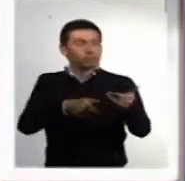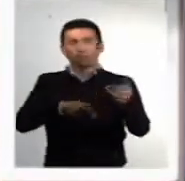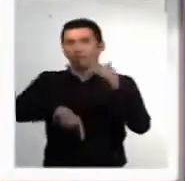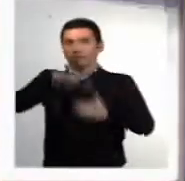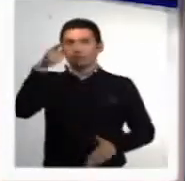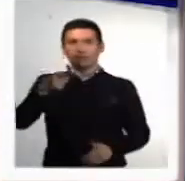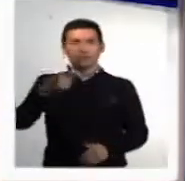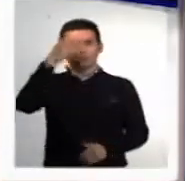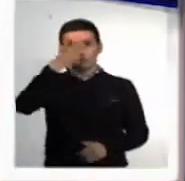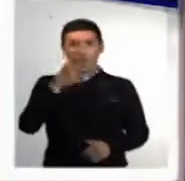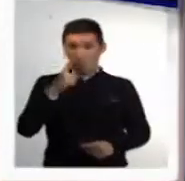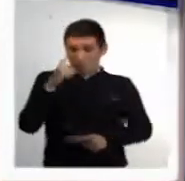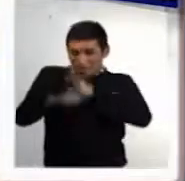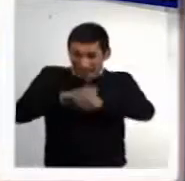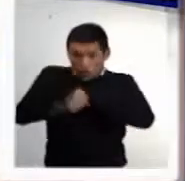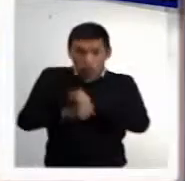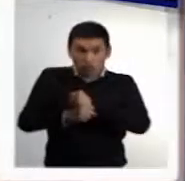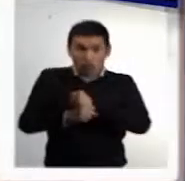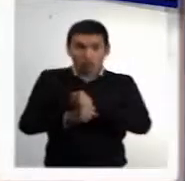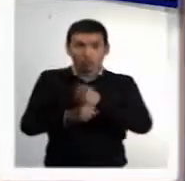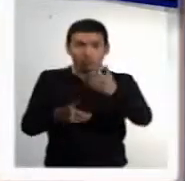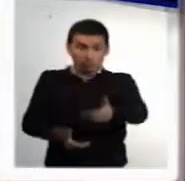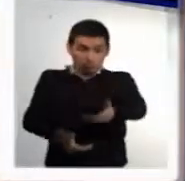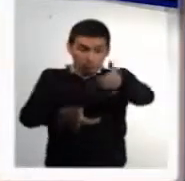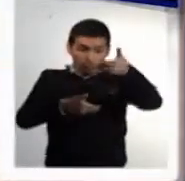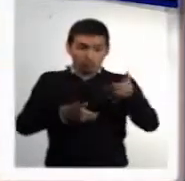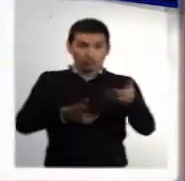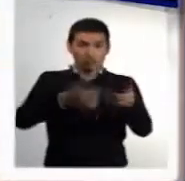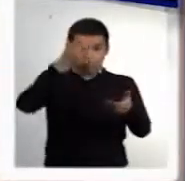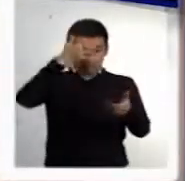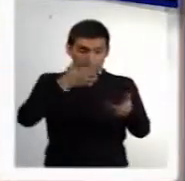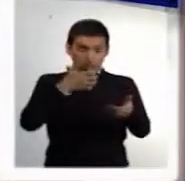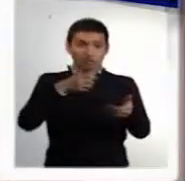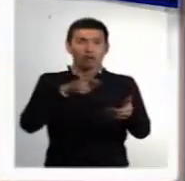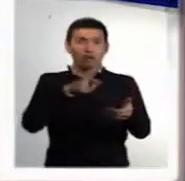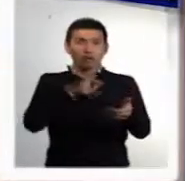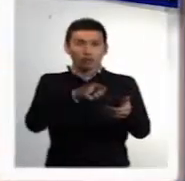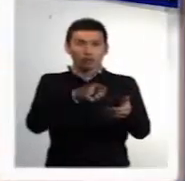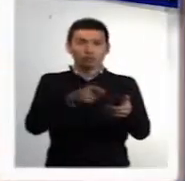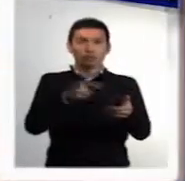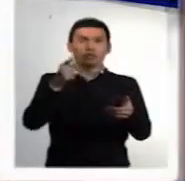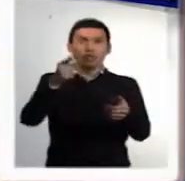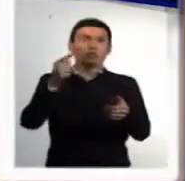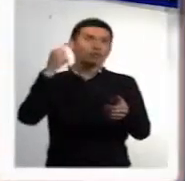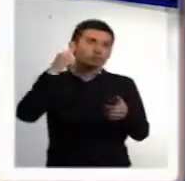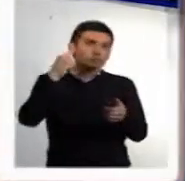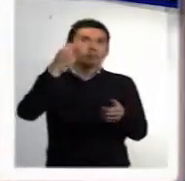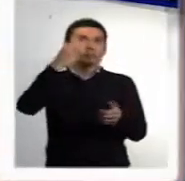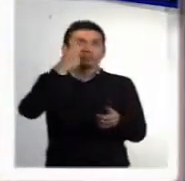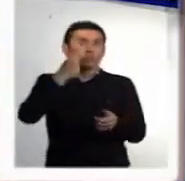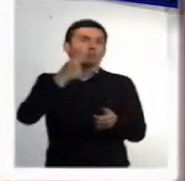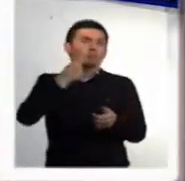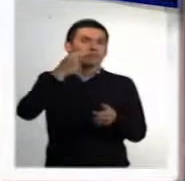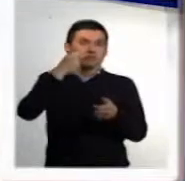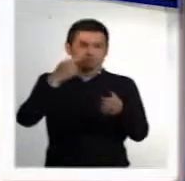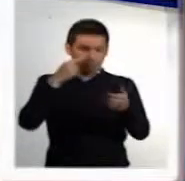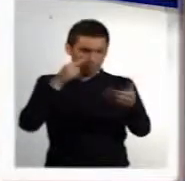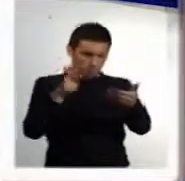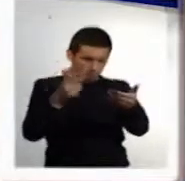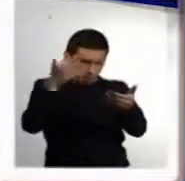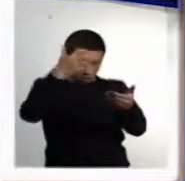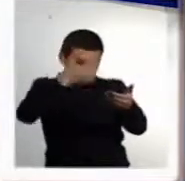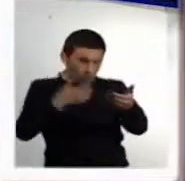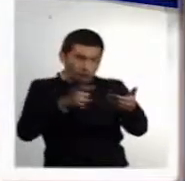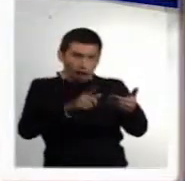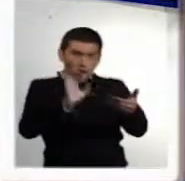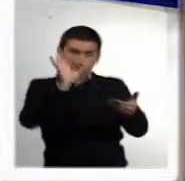nacido. Es decir, el primer año de vida el niño debe ser examinado desde el punto de vista de órganos de los sentidos para estar seguros